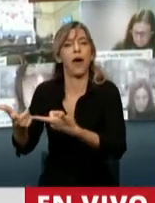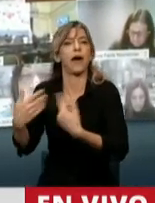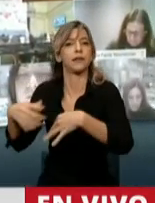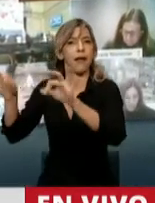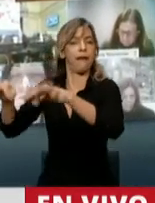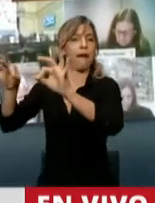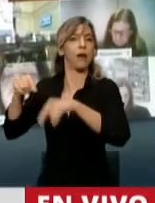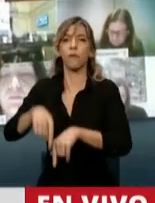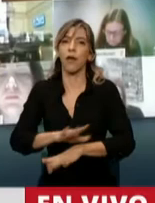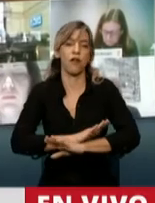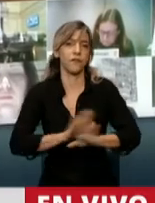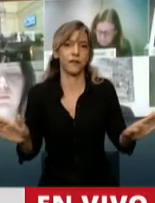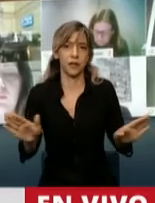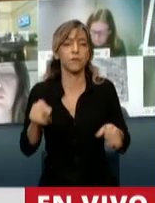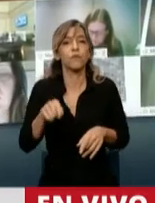políticas...